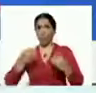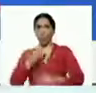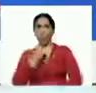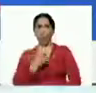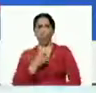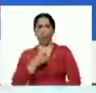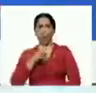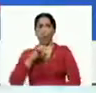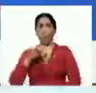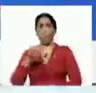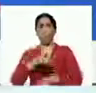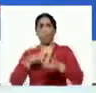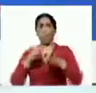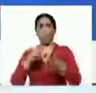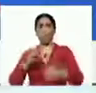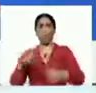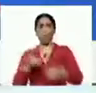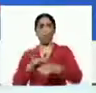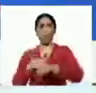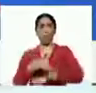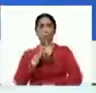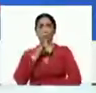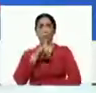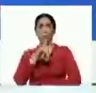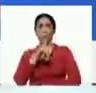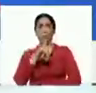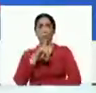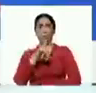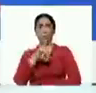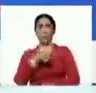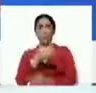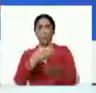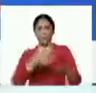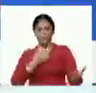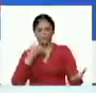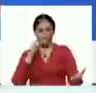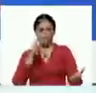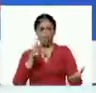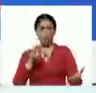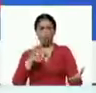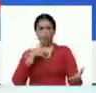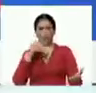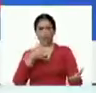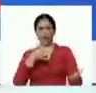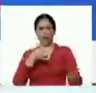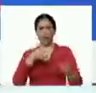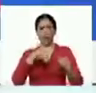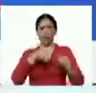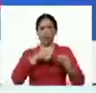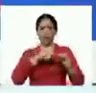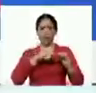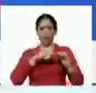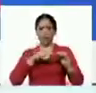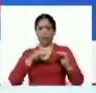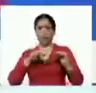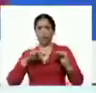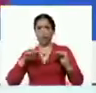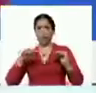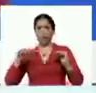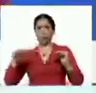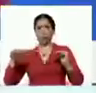ministro Jorge Rodríguez en su rueda de prensa, que ustedes pudieron ver, con la curva totalmente aplanada.